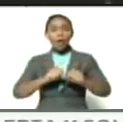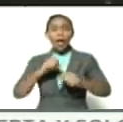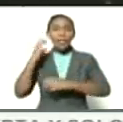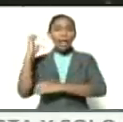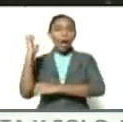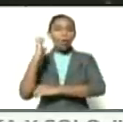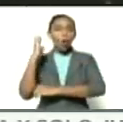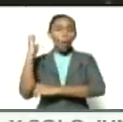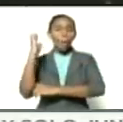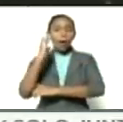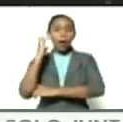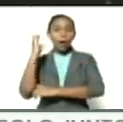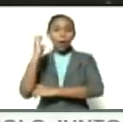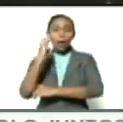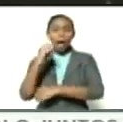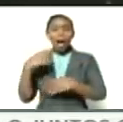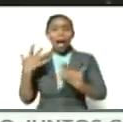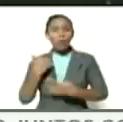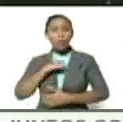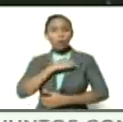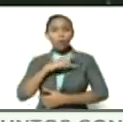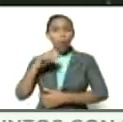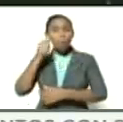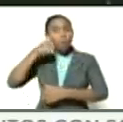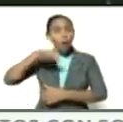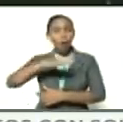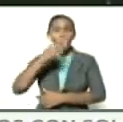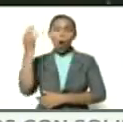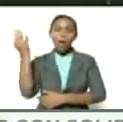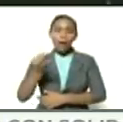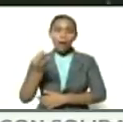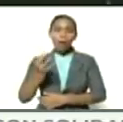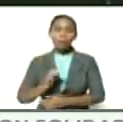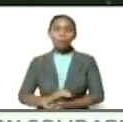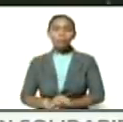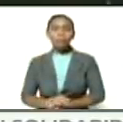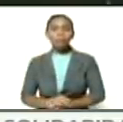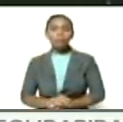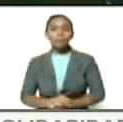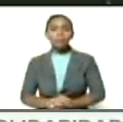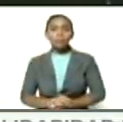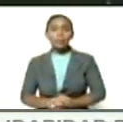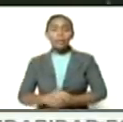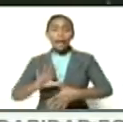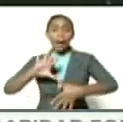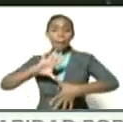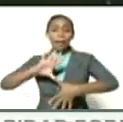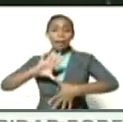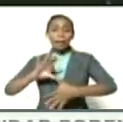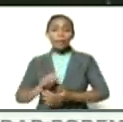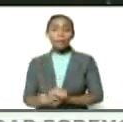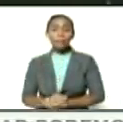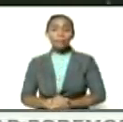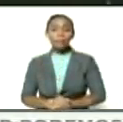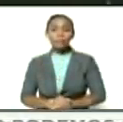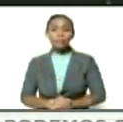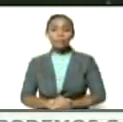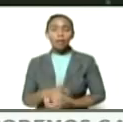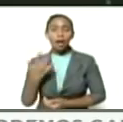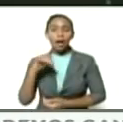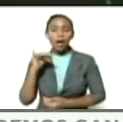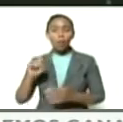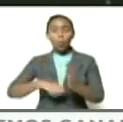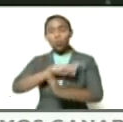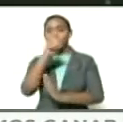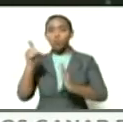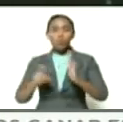a nuestros pueblos originarios. En América completa